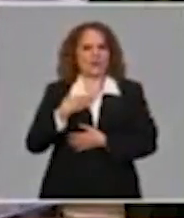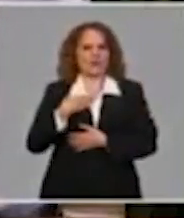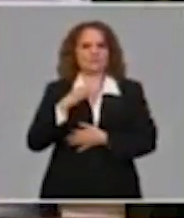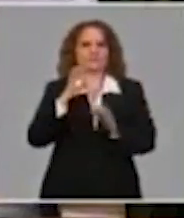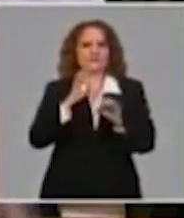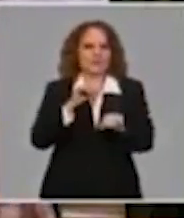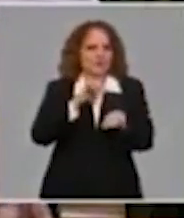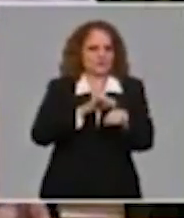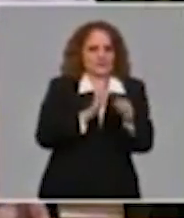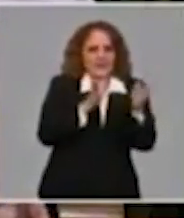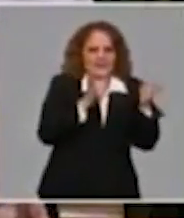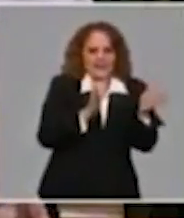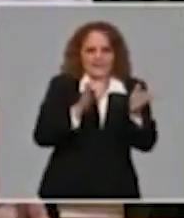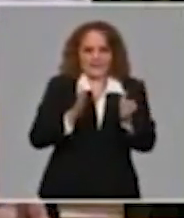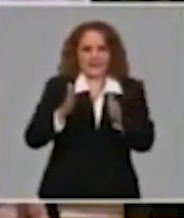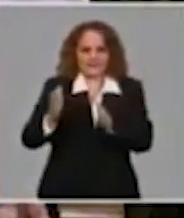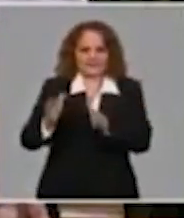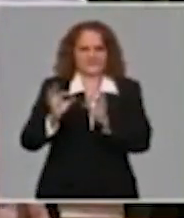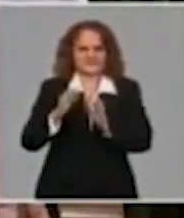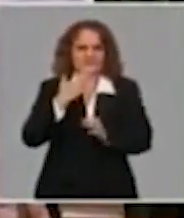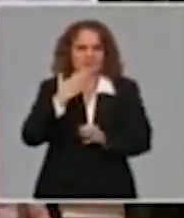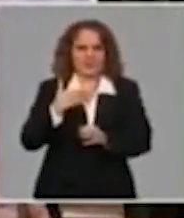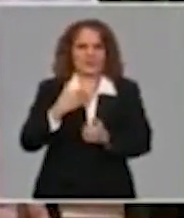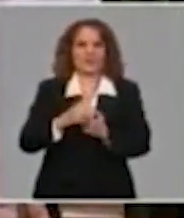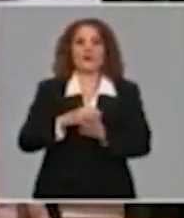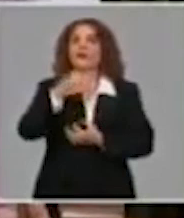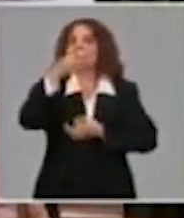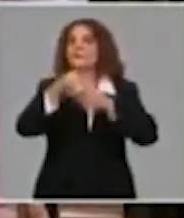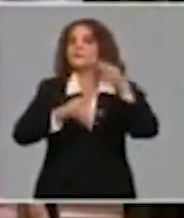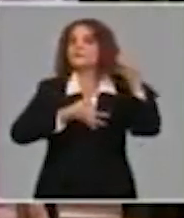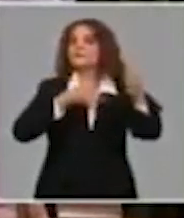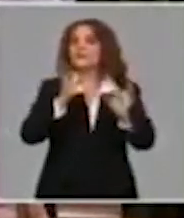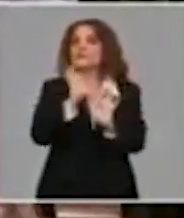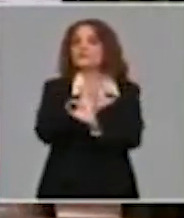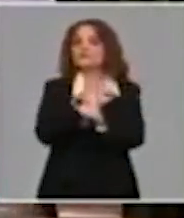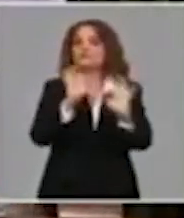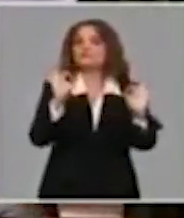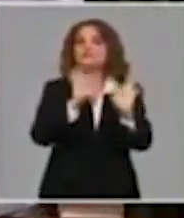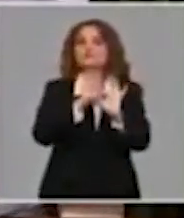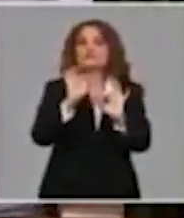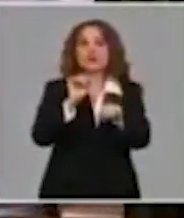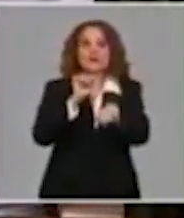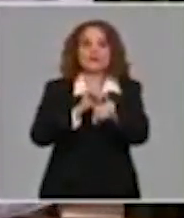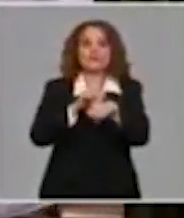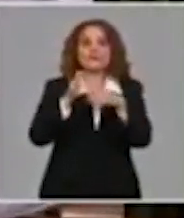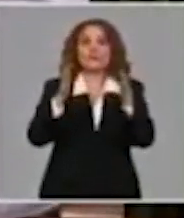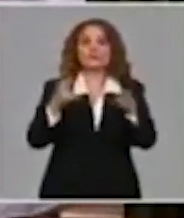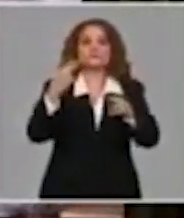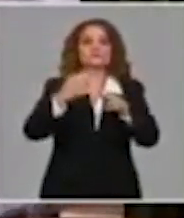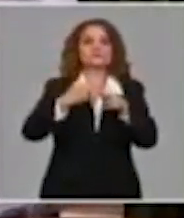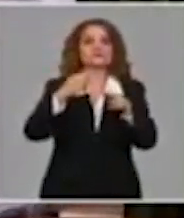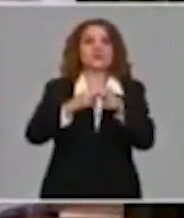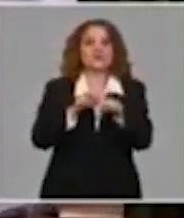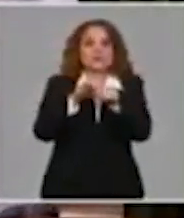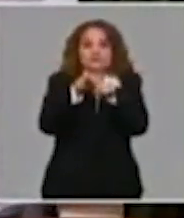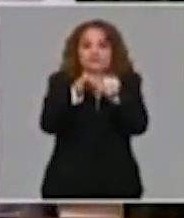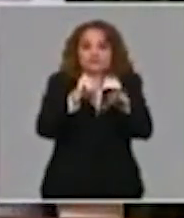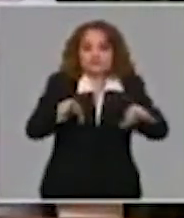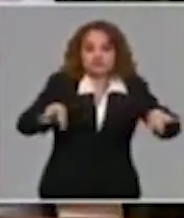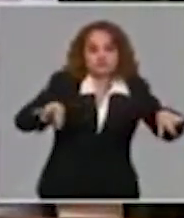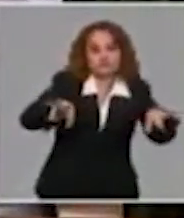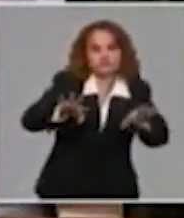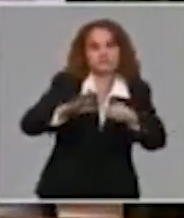el movimiento de enfrentamiento a la pandemia, nos vemos que nunca llegamos a la fase epidémica, nos quedamos en el caso de los